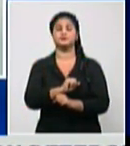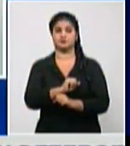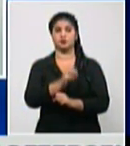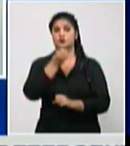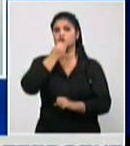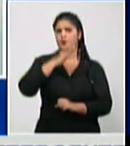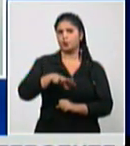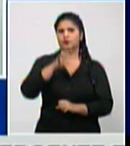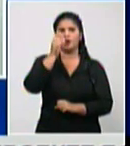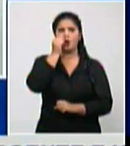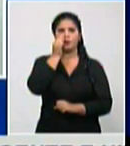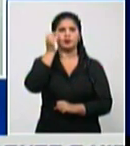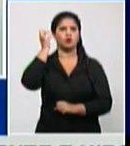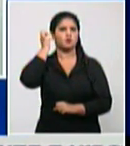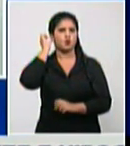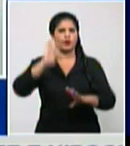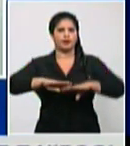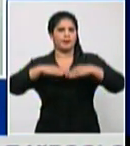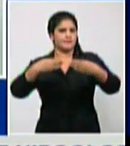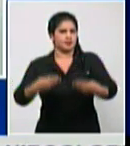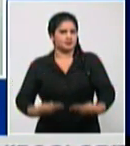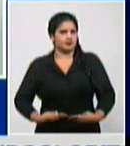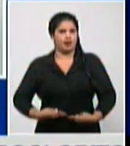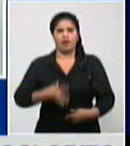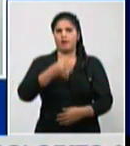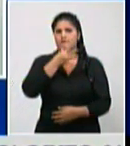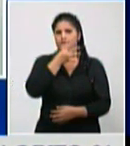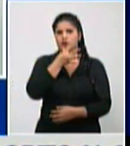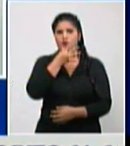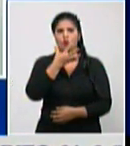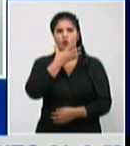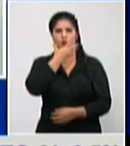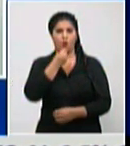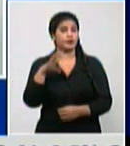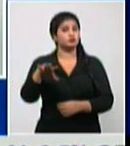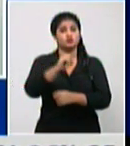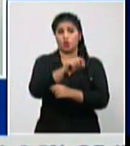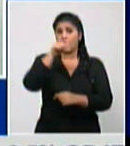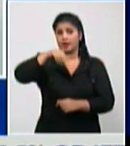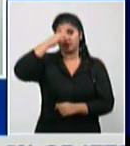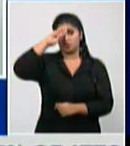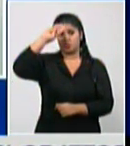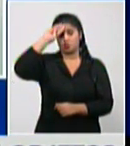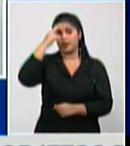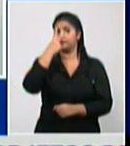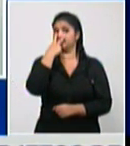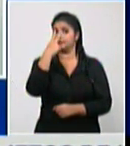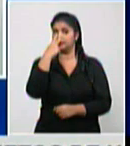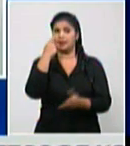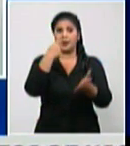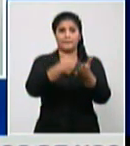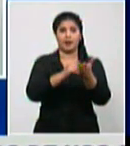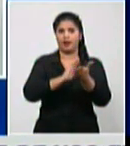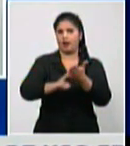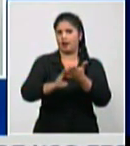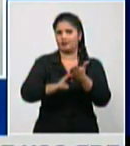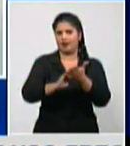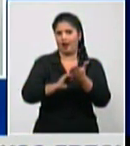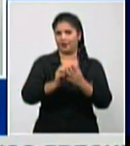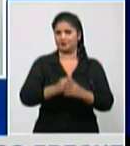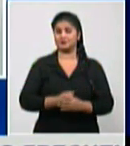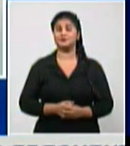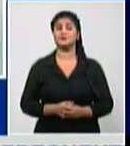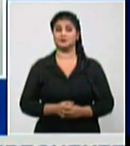de cuidados intensivos que es lo que en el mundo uno lo ve no los pacientes no pueden estar en terapia intensiva eso no ha pasado